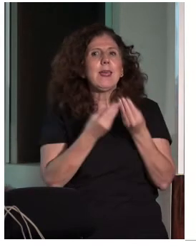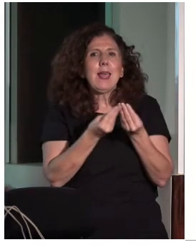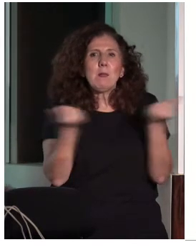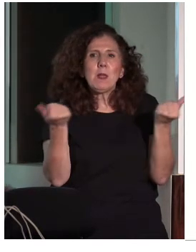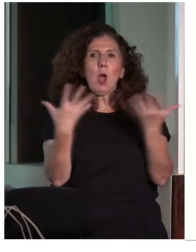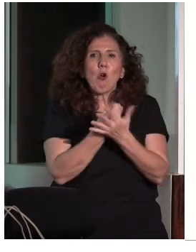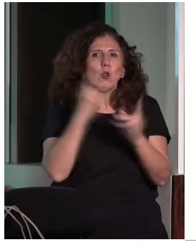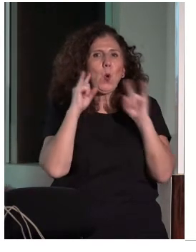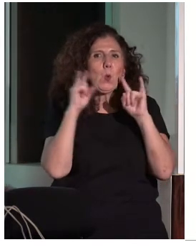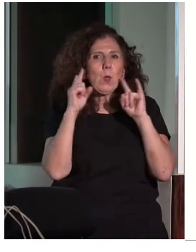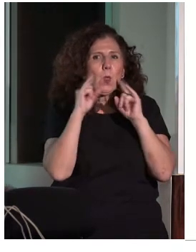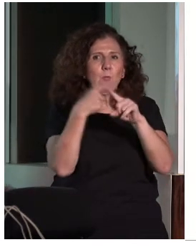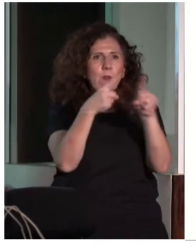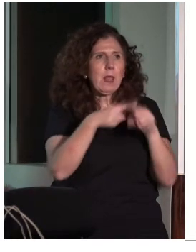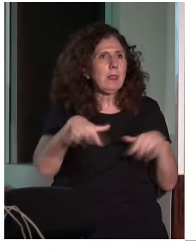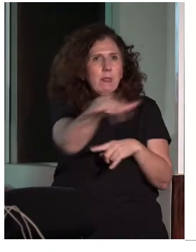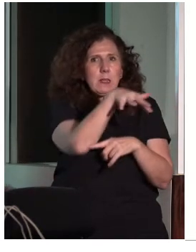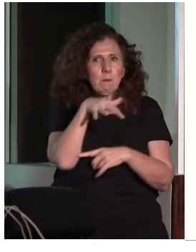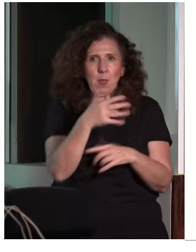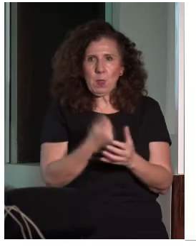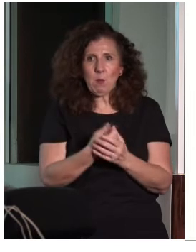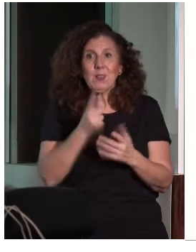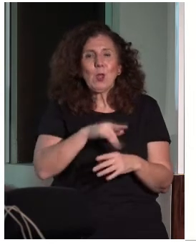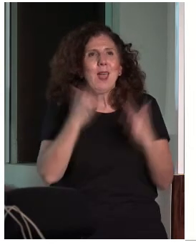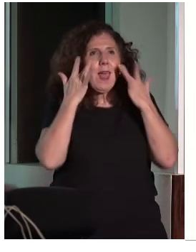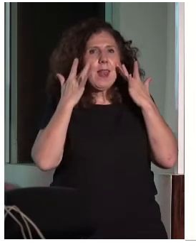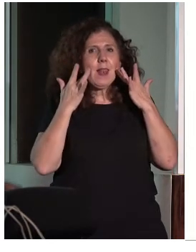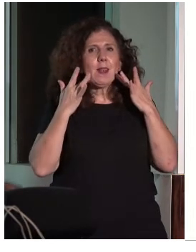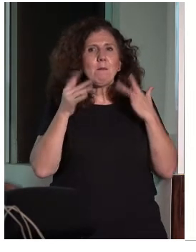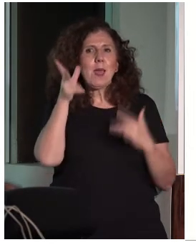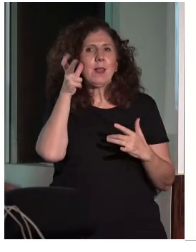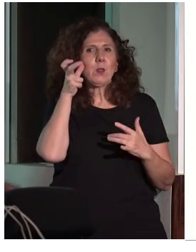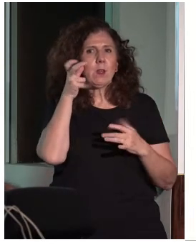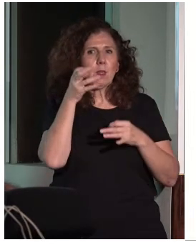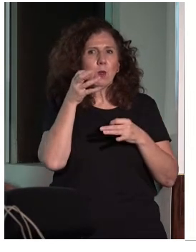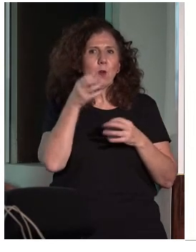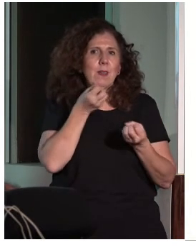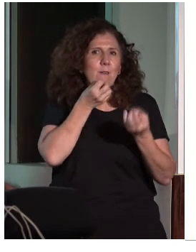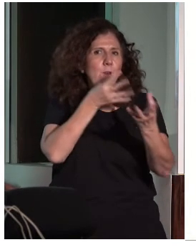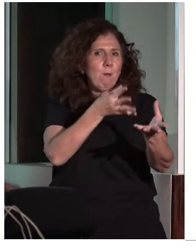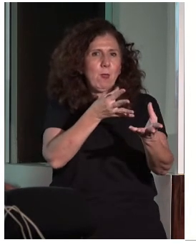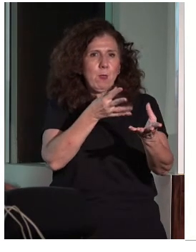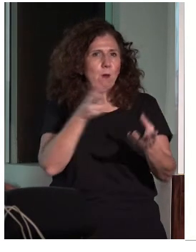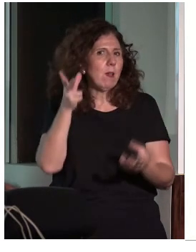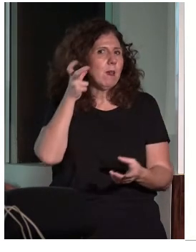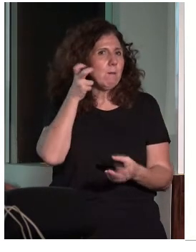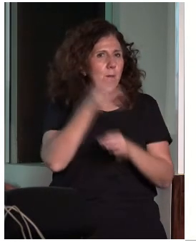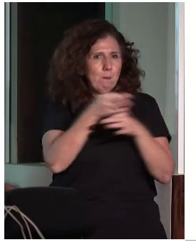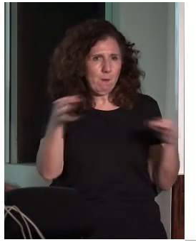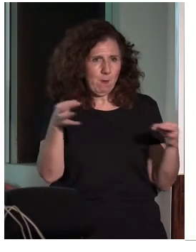se limpia mucho el sonido y la información llega mucho mejor.